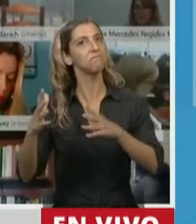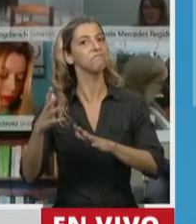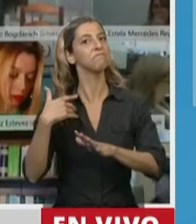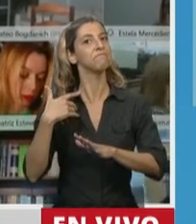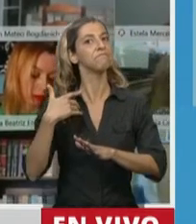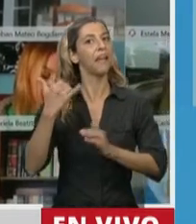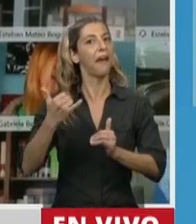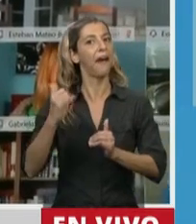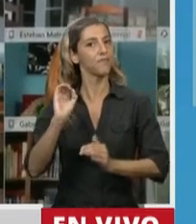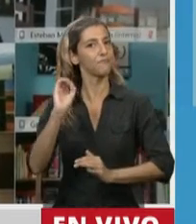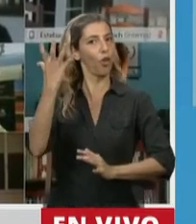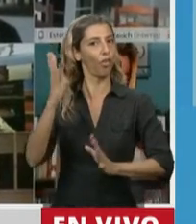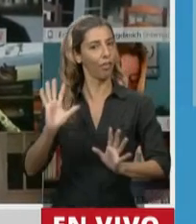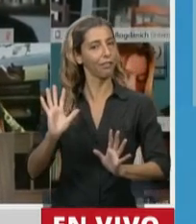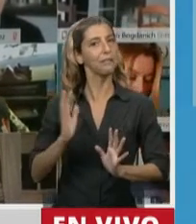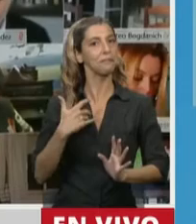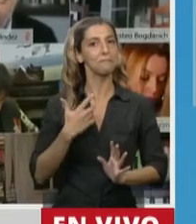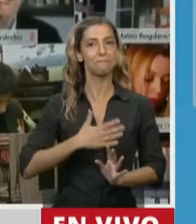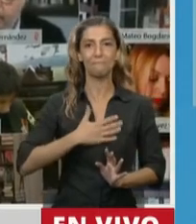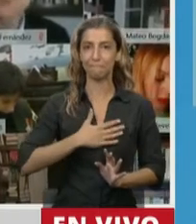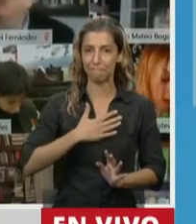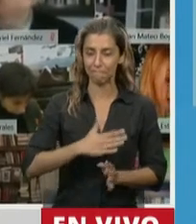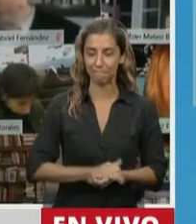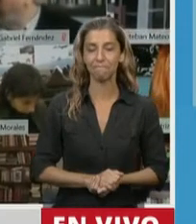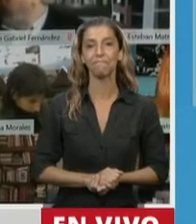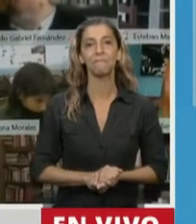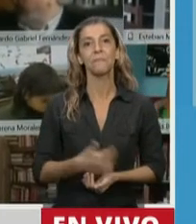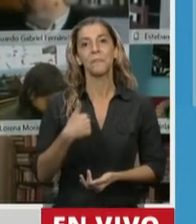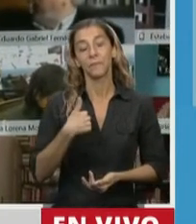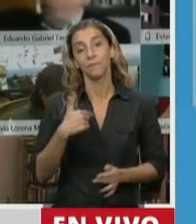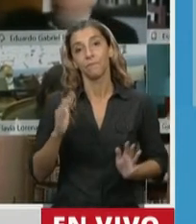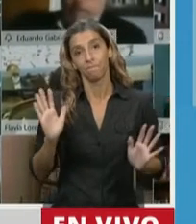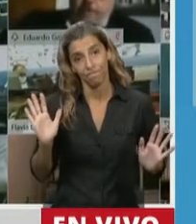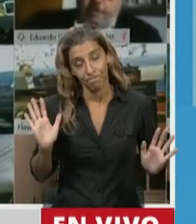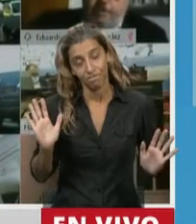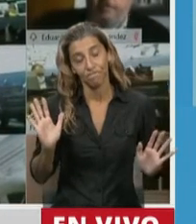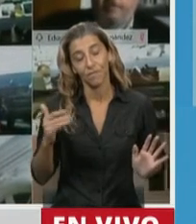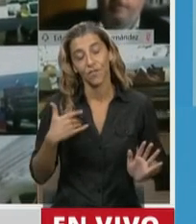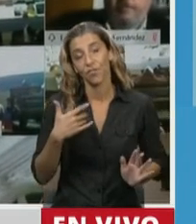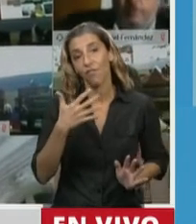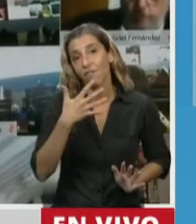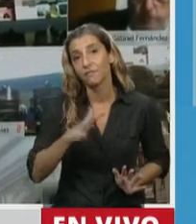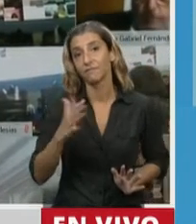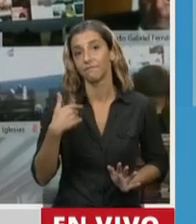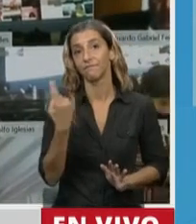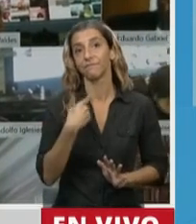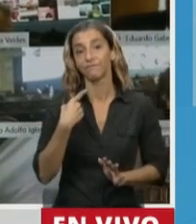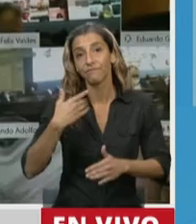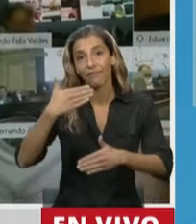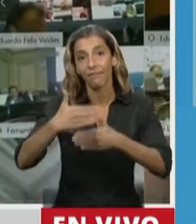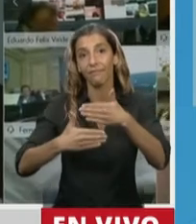Pero tengo que decir que cada vez que uno da un paso adelante en la digitalización, tiene la